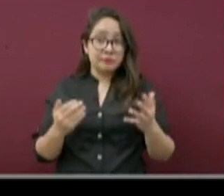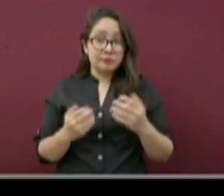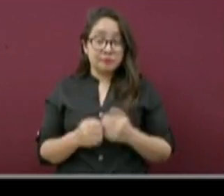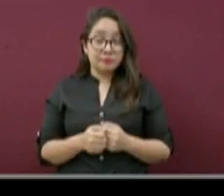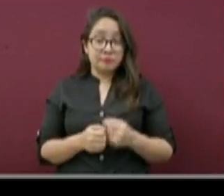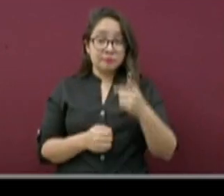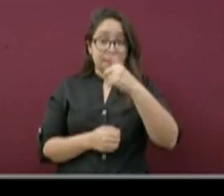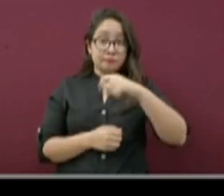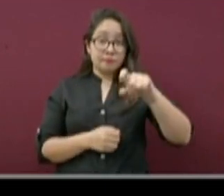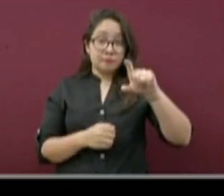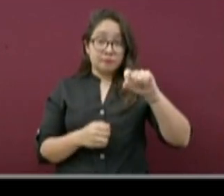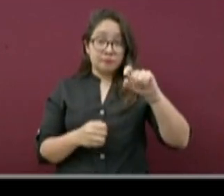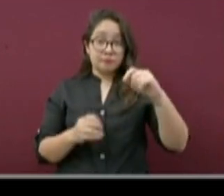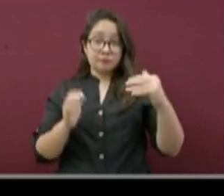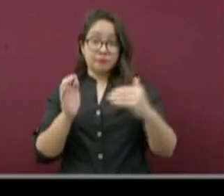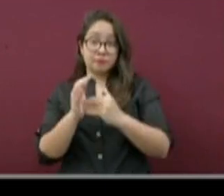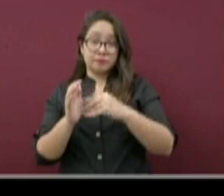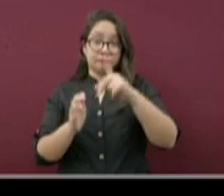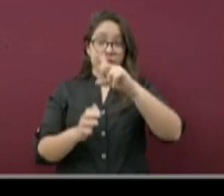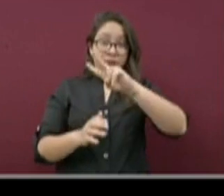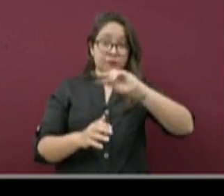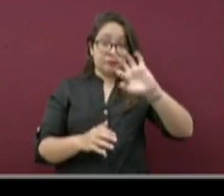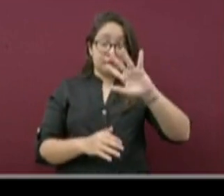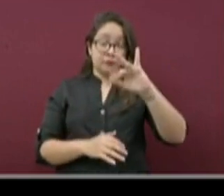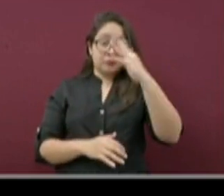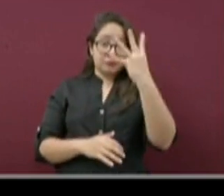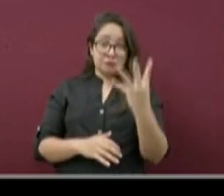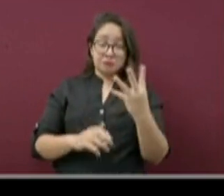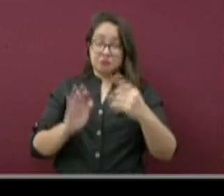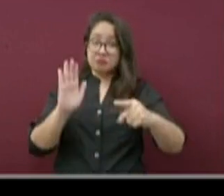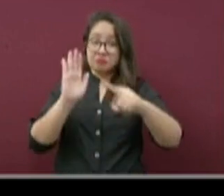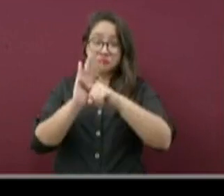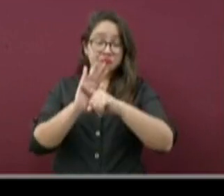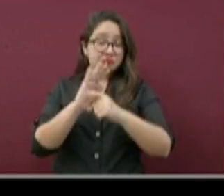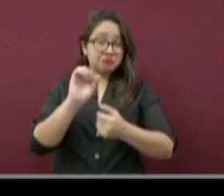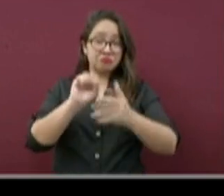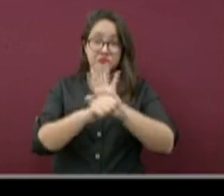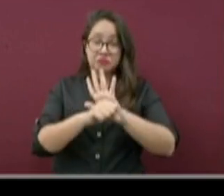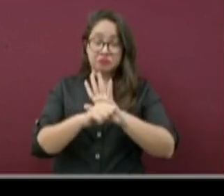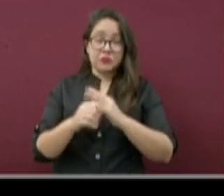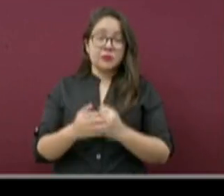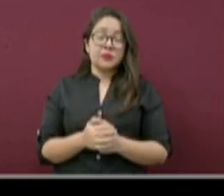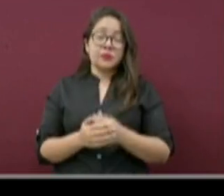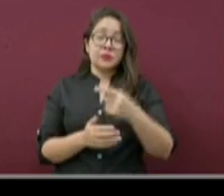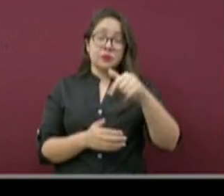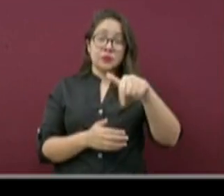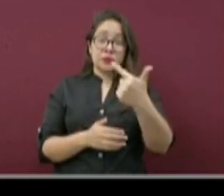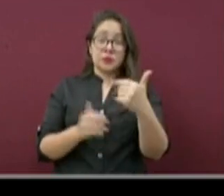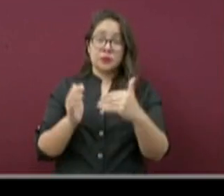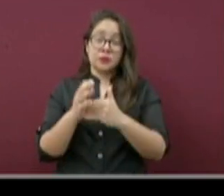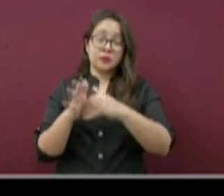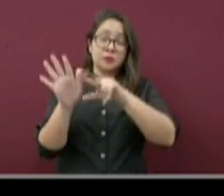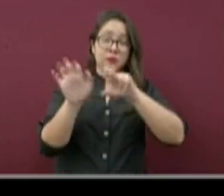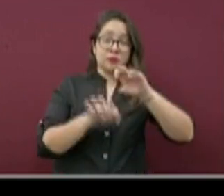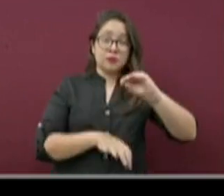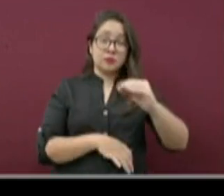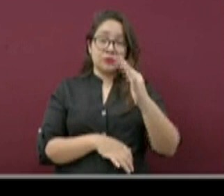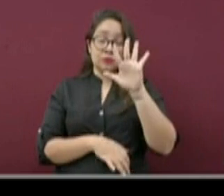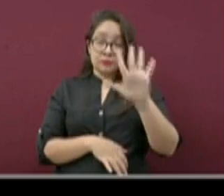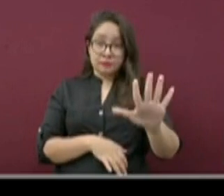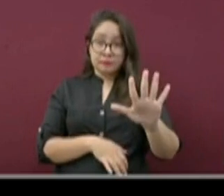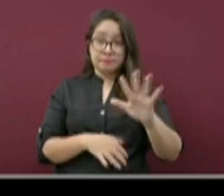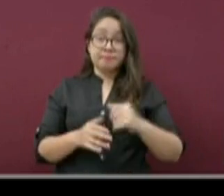120,254. Han dado resultado negativo, 12,895.